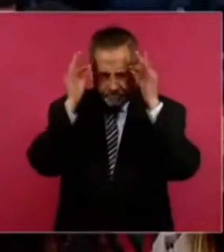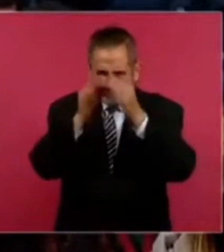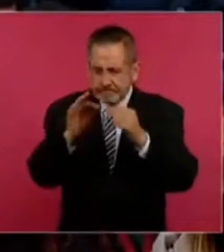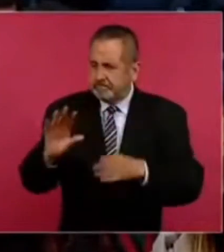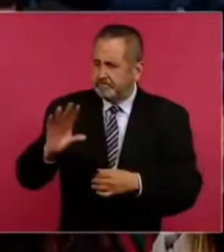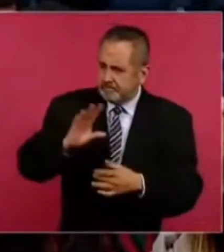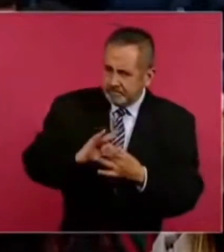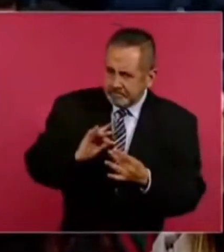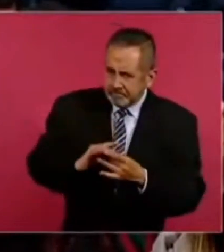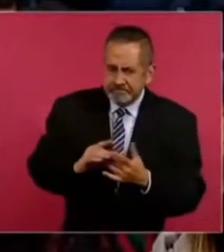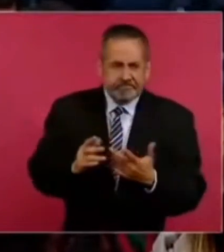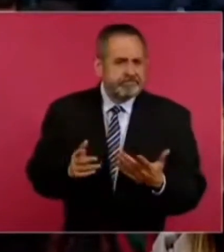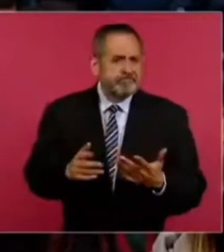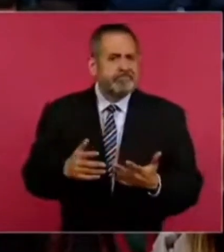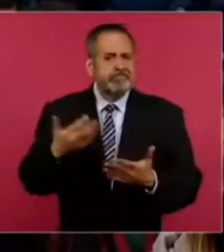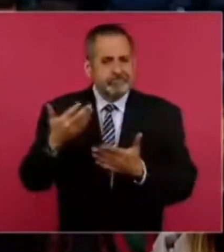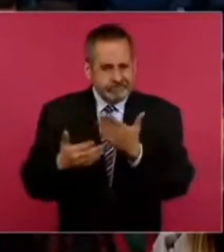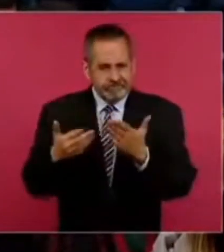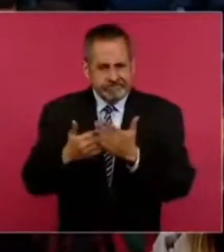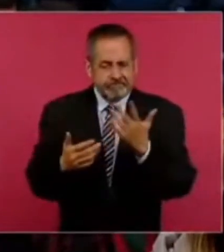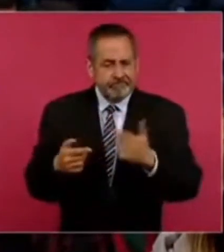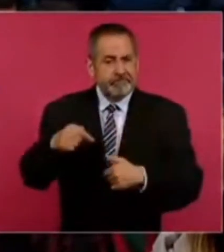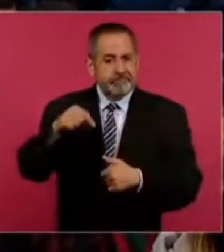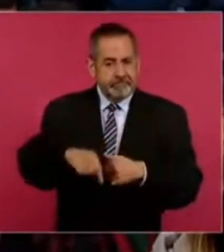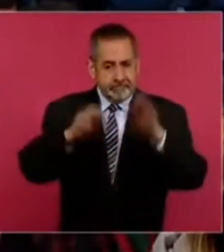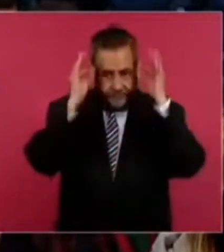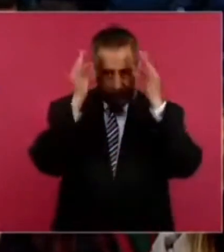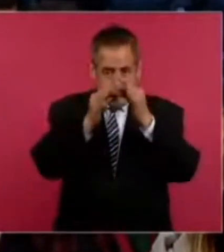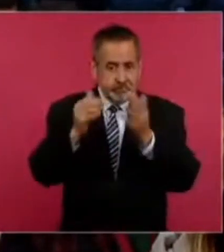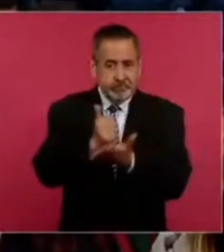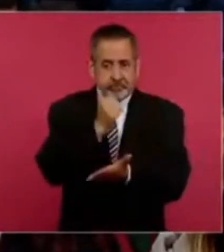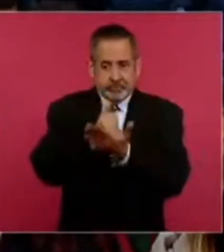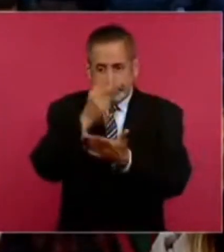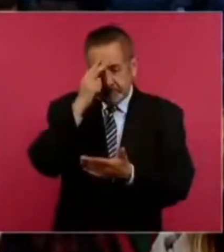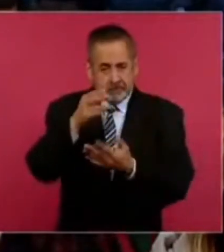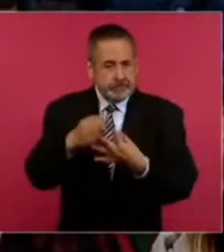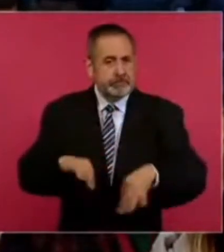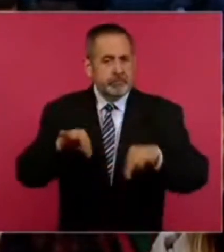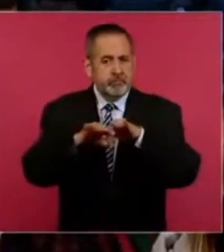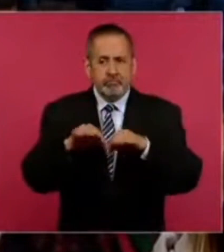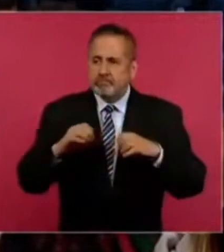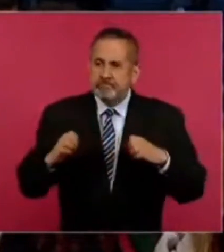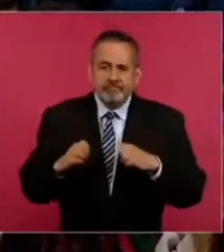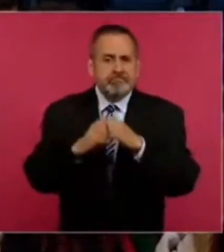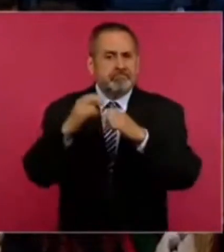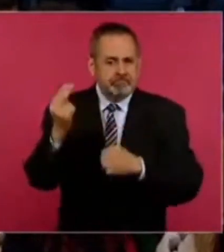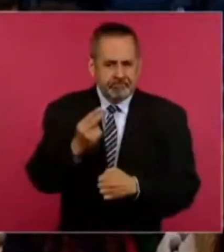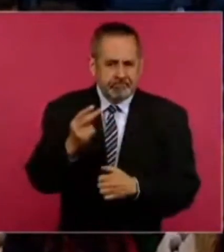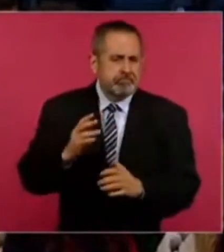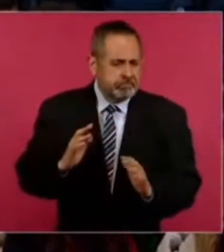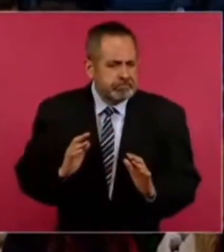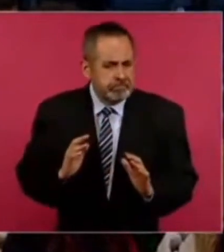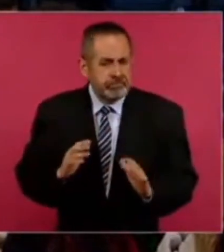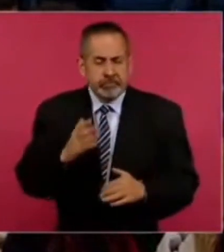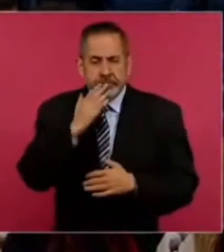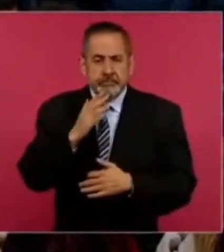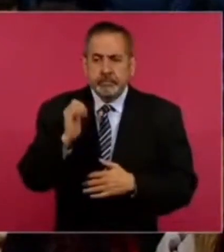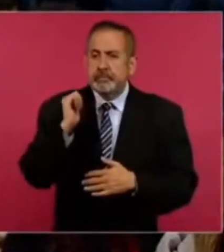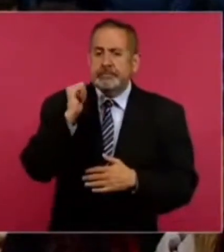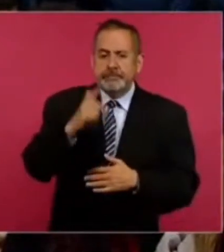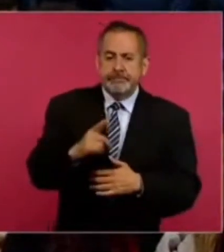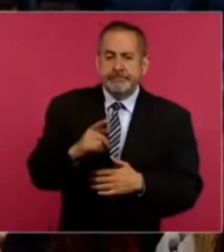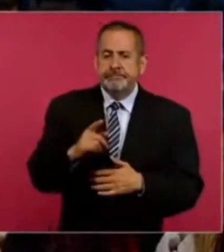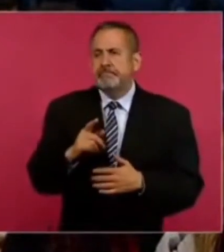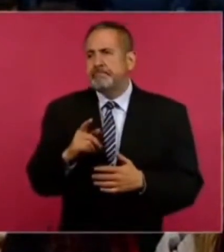comentado que aquí la aduana de la Ciudad de México es la más importante para cuestiones urgentes, pero cuando algunos de